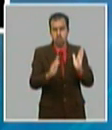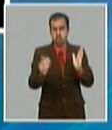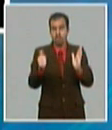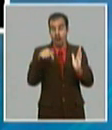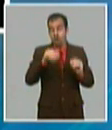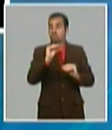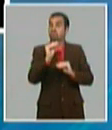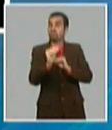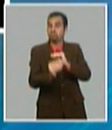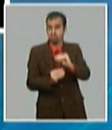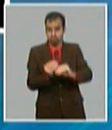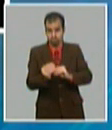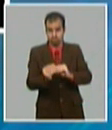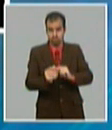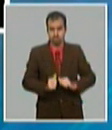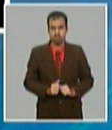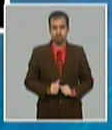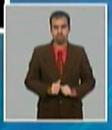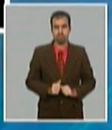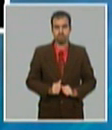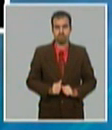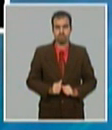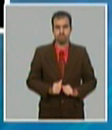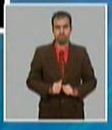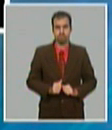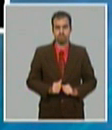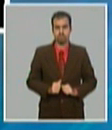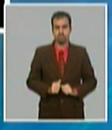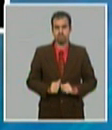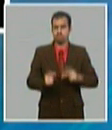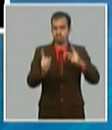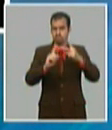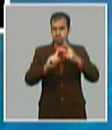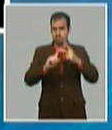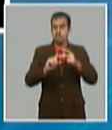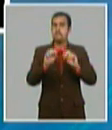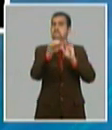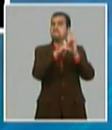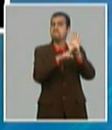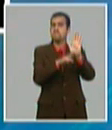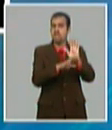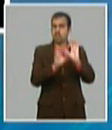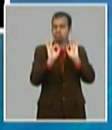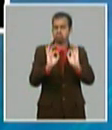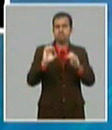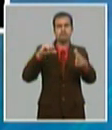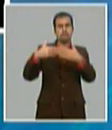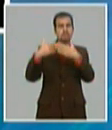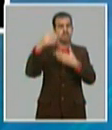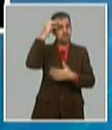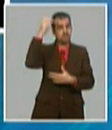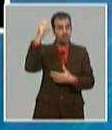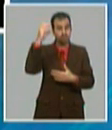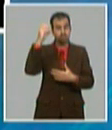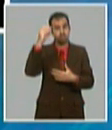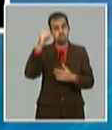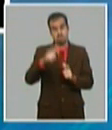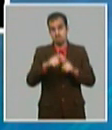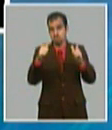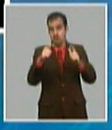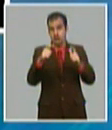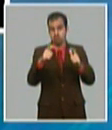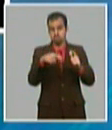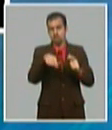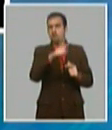La aplicación de medidas para la empresa estatal, dotándolas de mayor autonomía, para